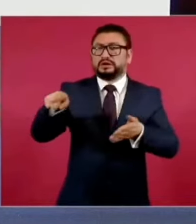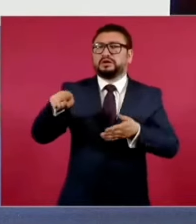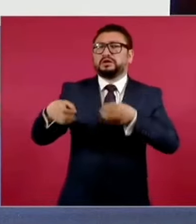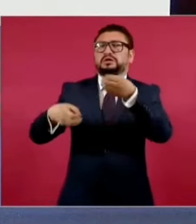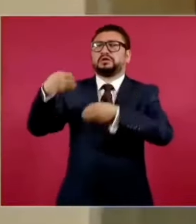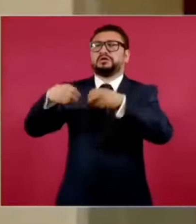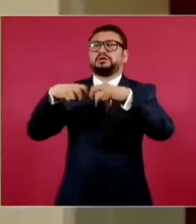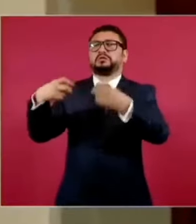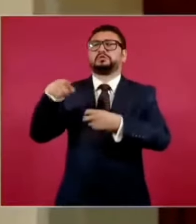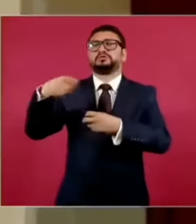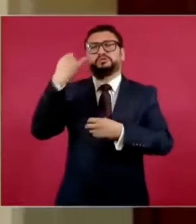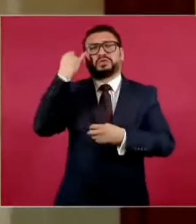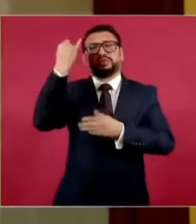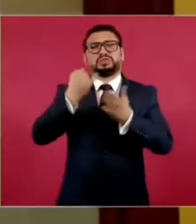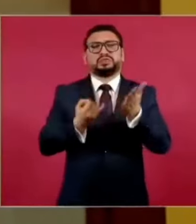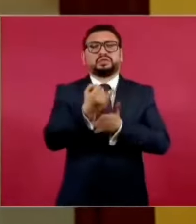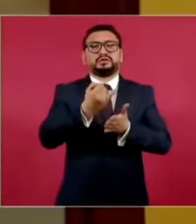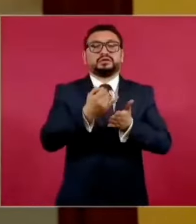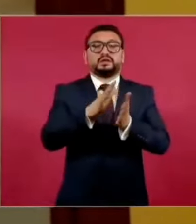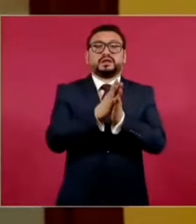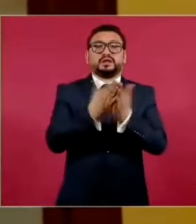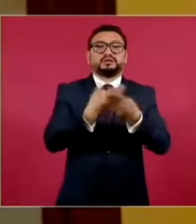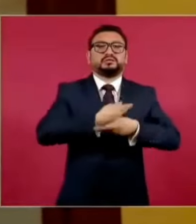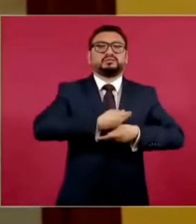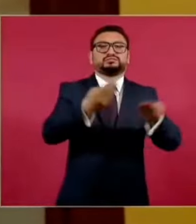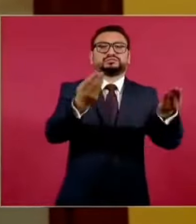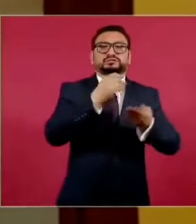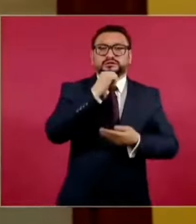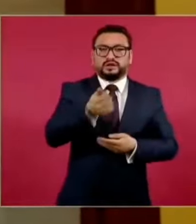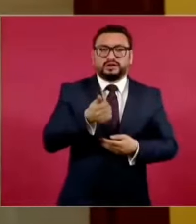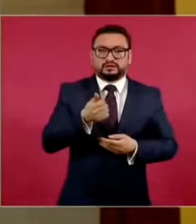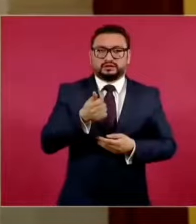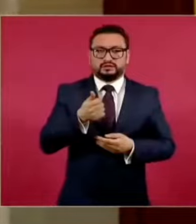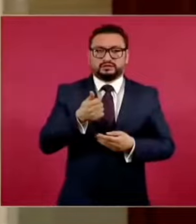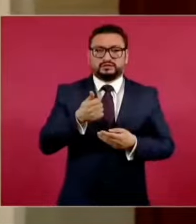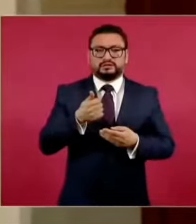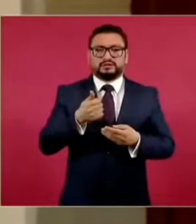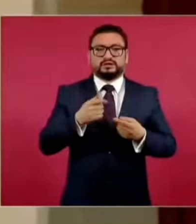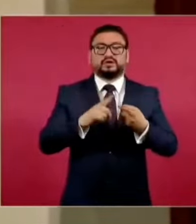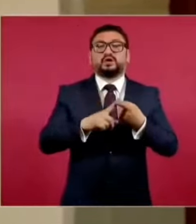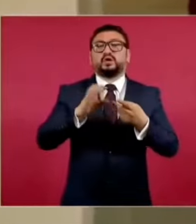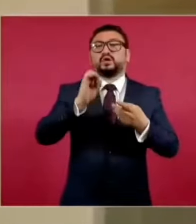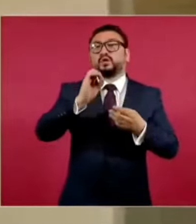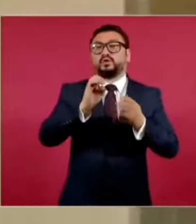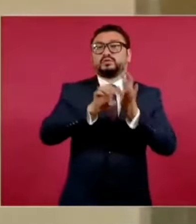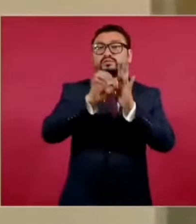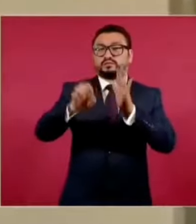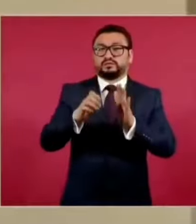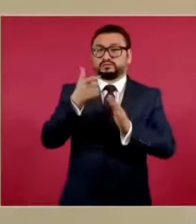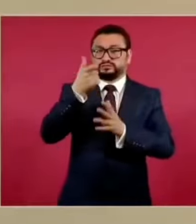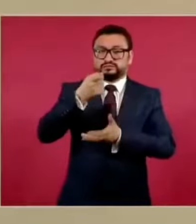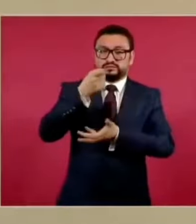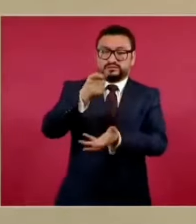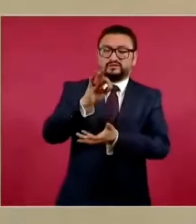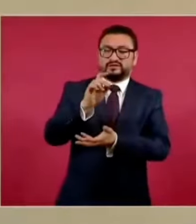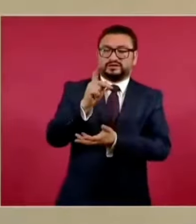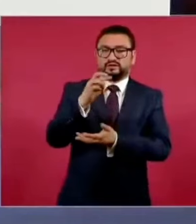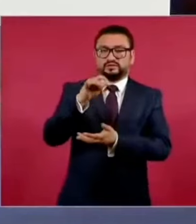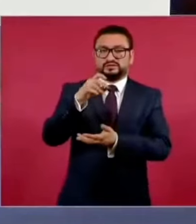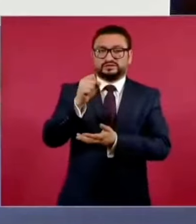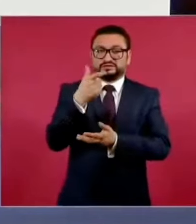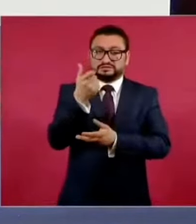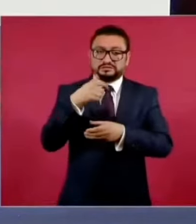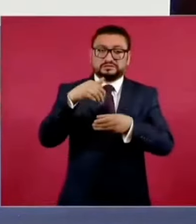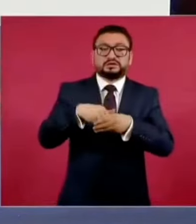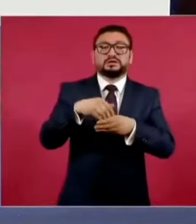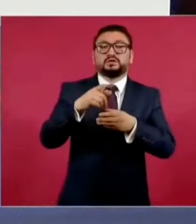no se entregaran los libros de texto, es decir, o los propios fideicomisos. Los fideicomisos,